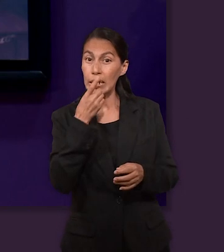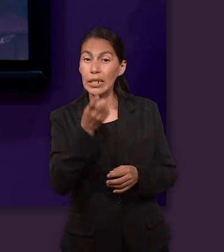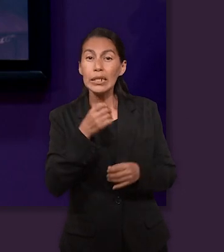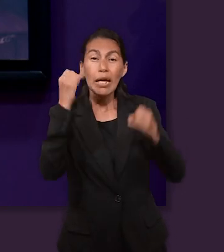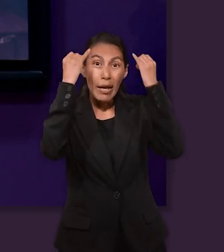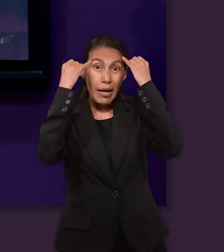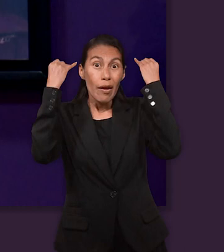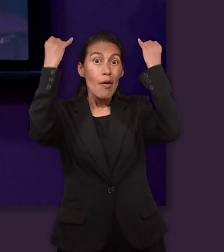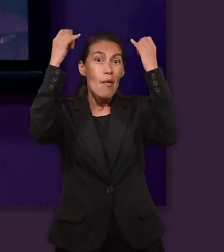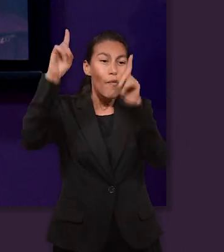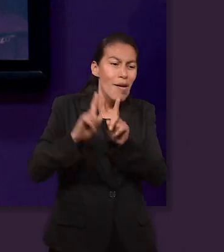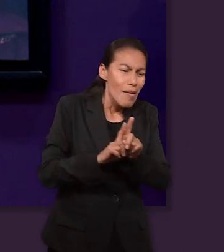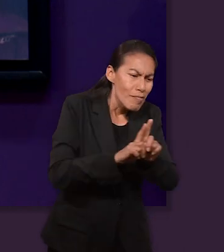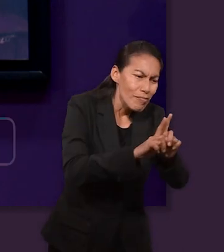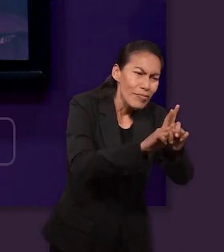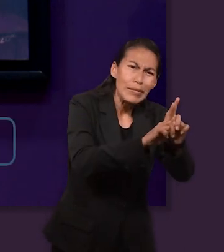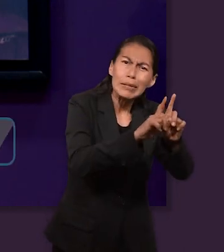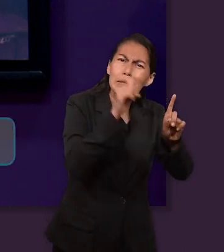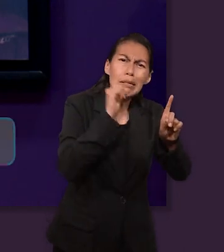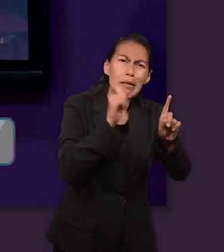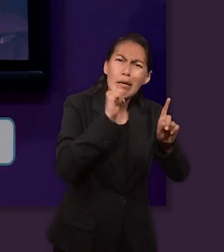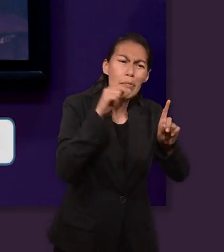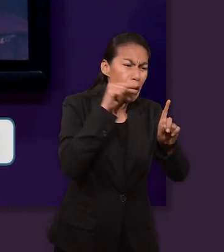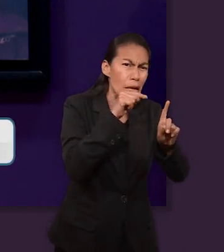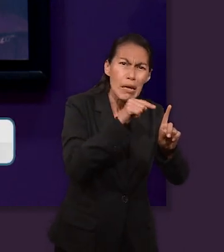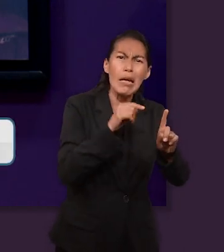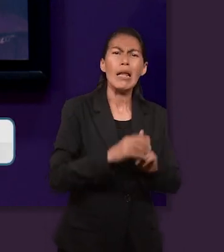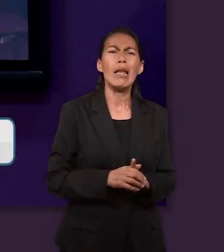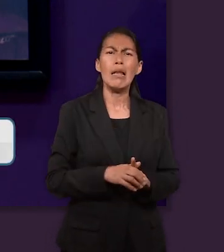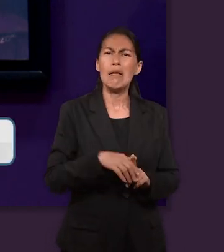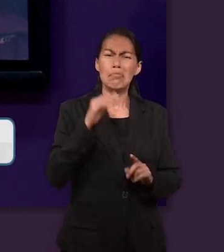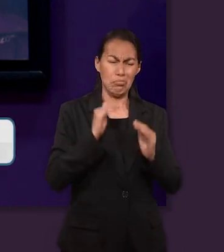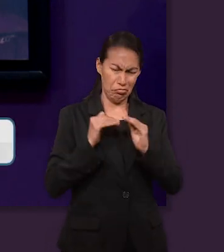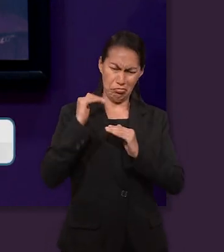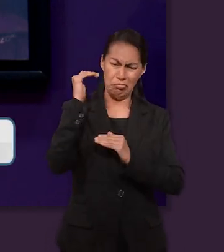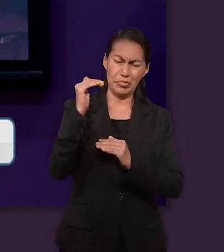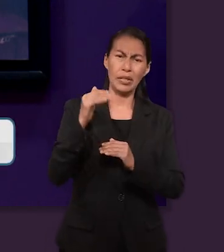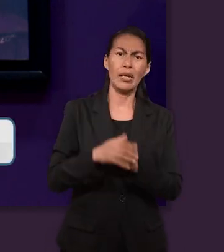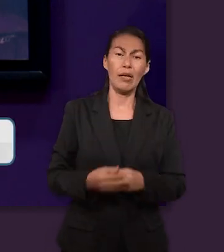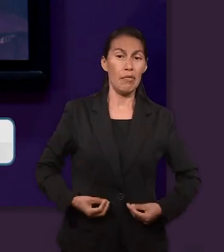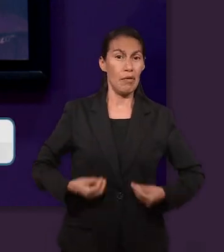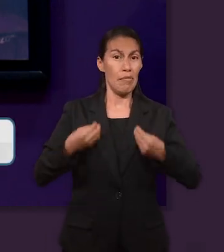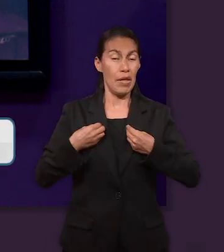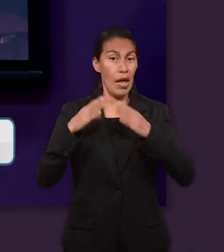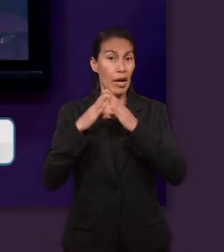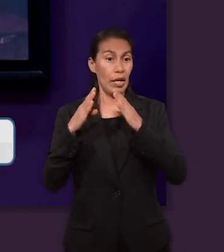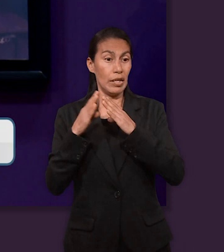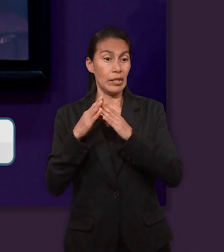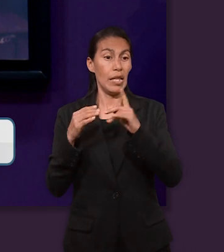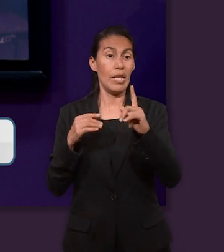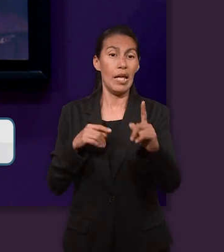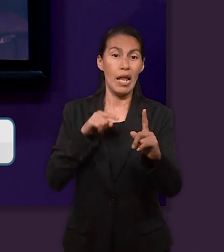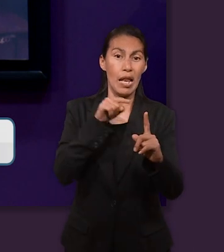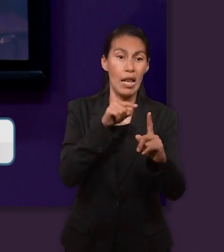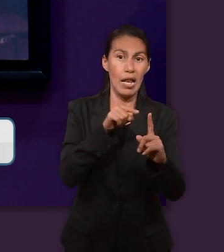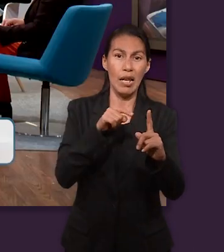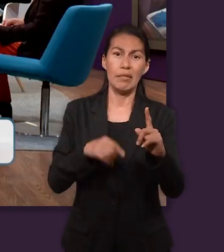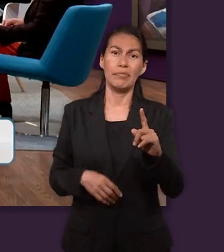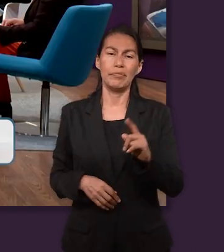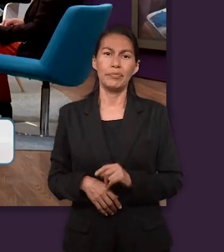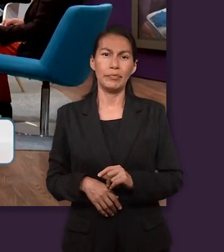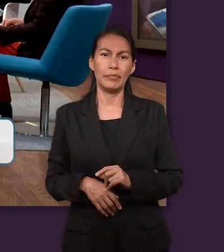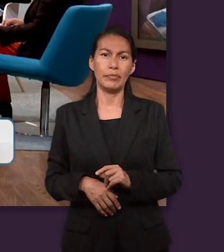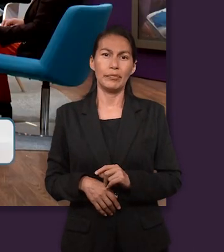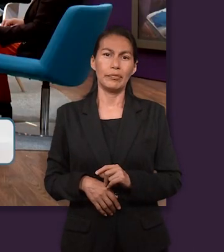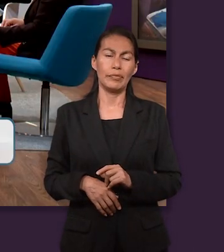2 y 3, dice, pero Jehová estaba con José, quien llegó a ser un hombre próspero y vivía en la casa del egipcio, su